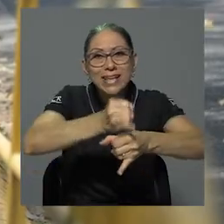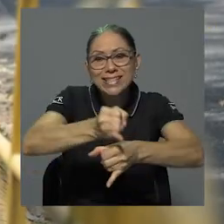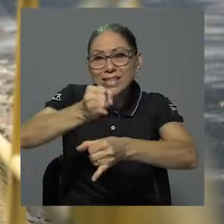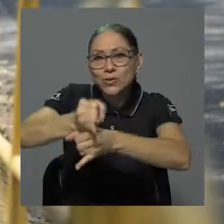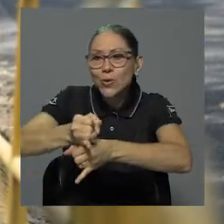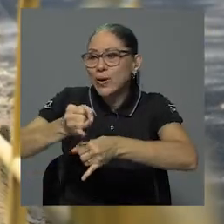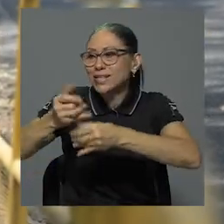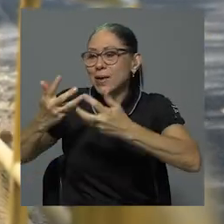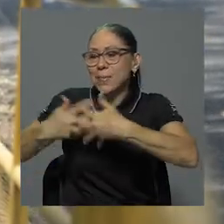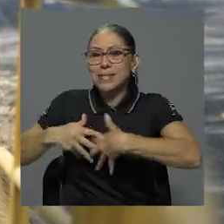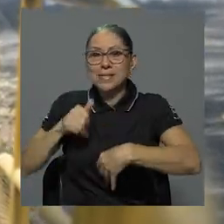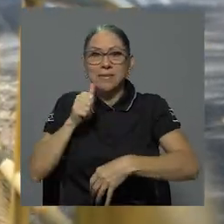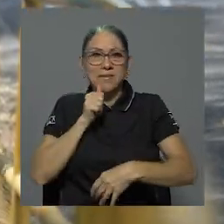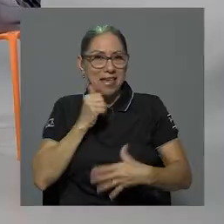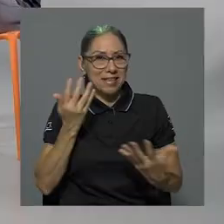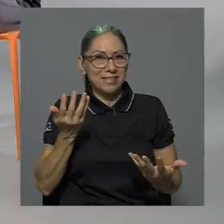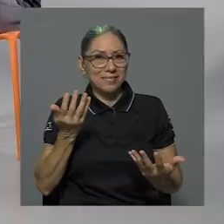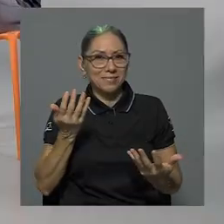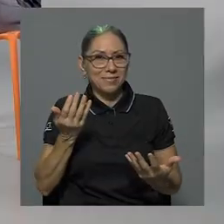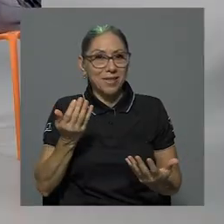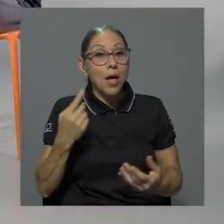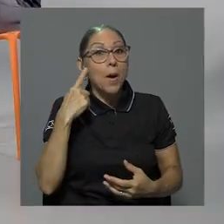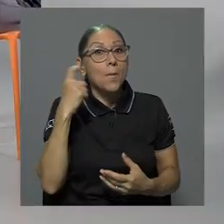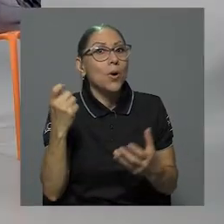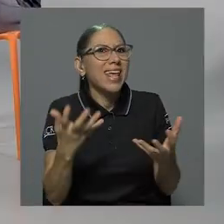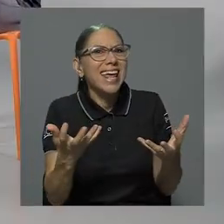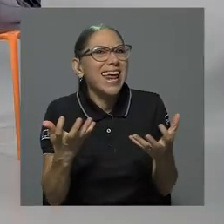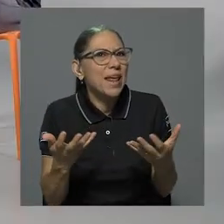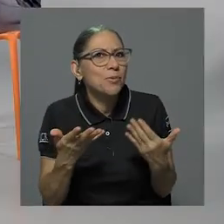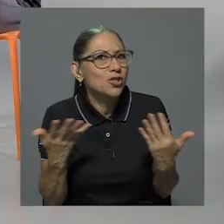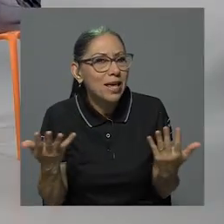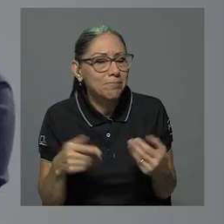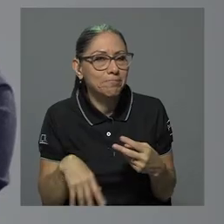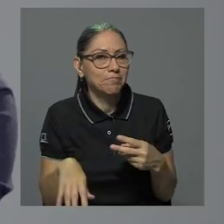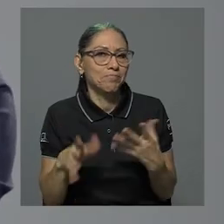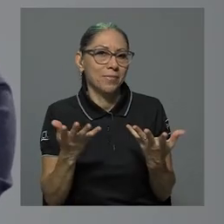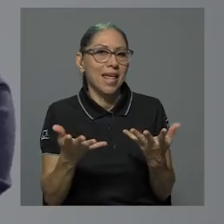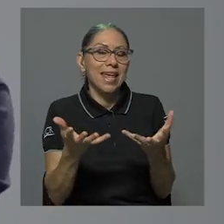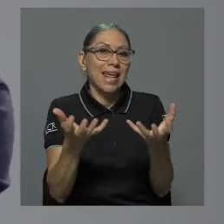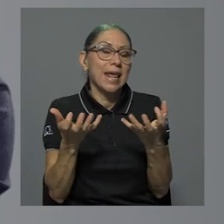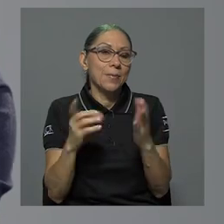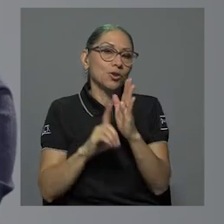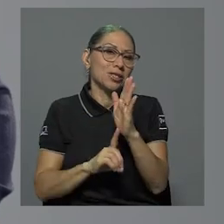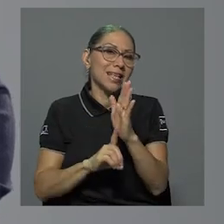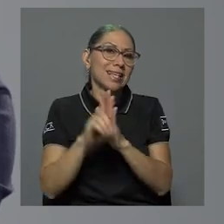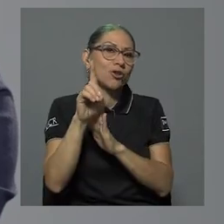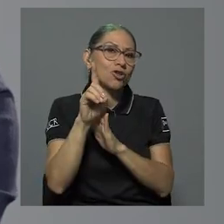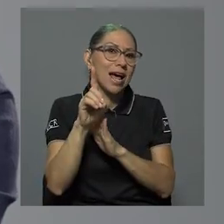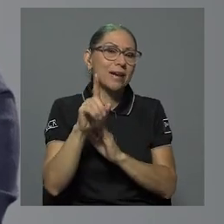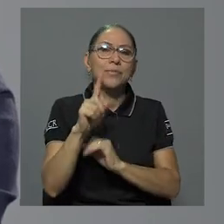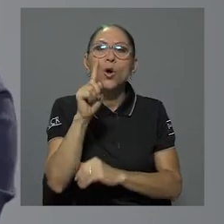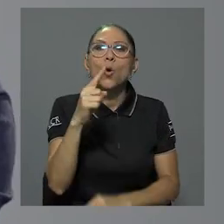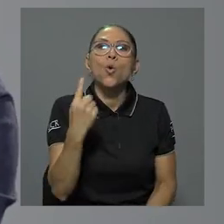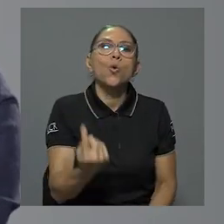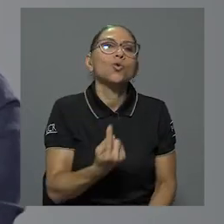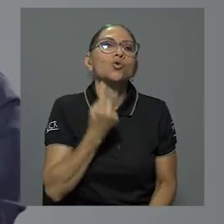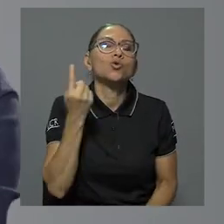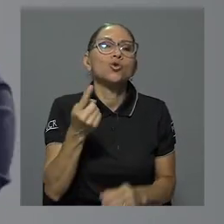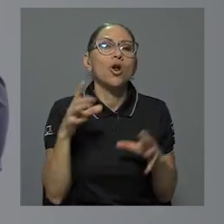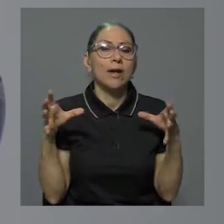privadas, porque lo que queremos, que es el segundo punto, es desarrollar una sola coorte, digamos,